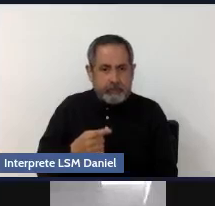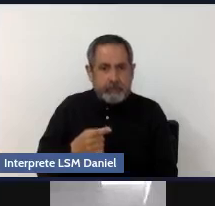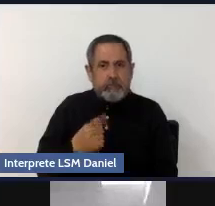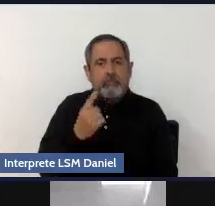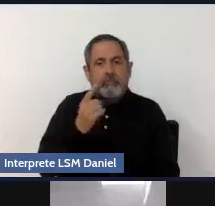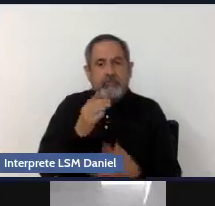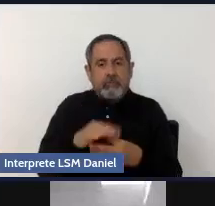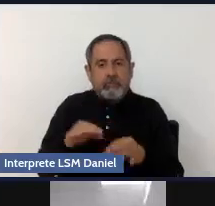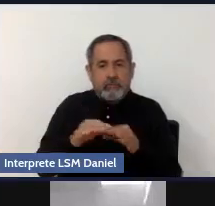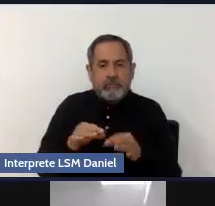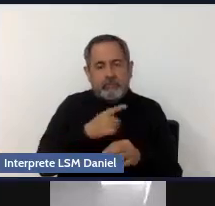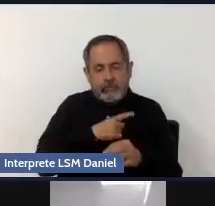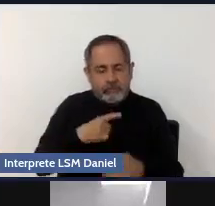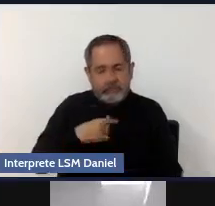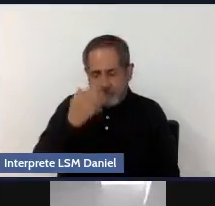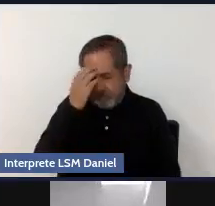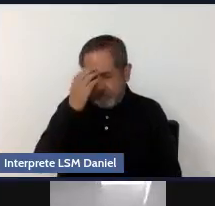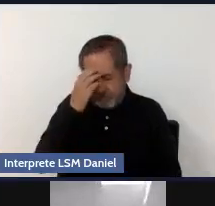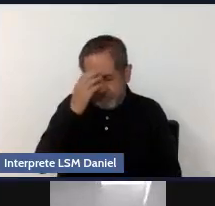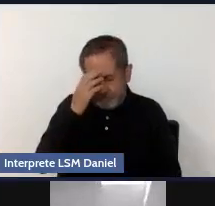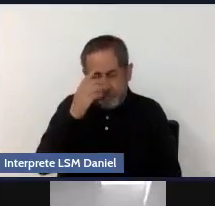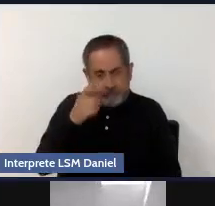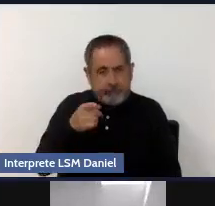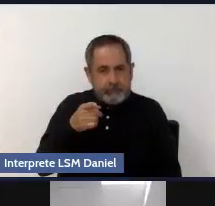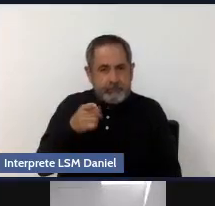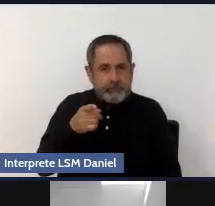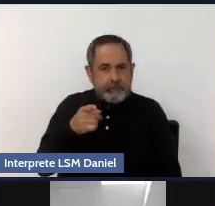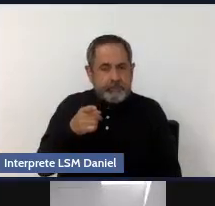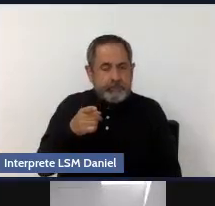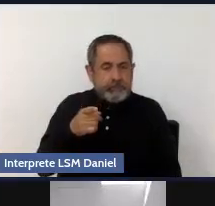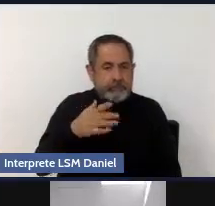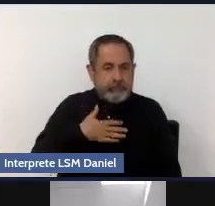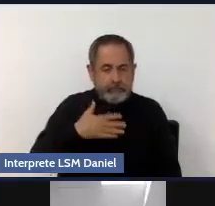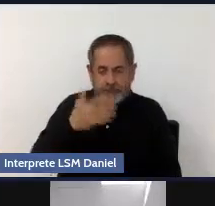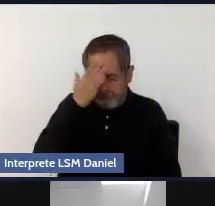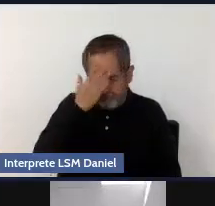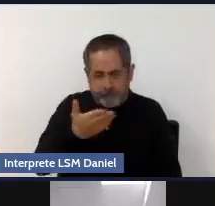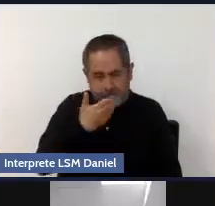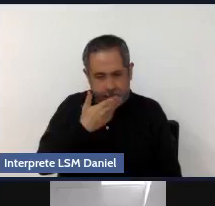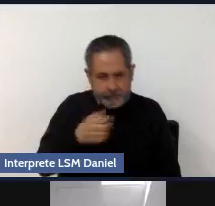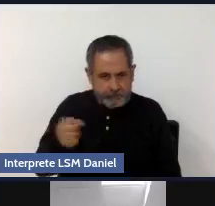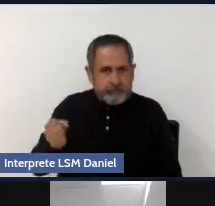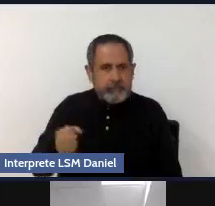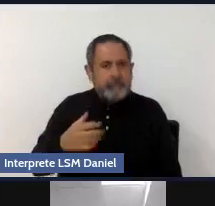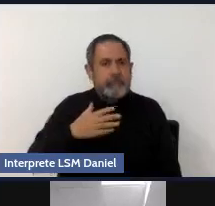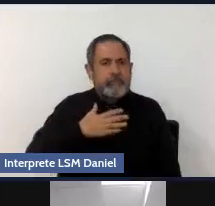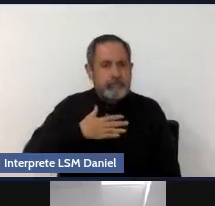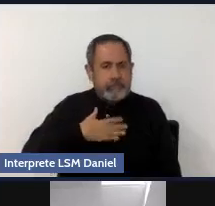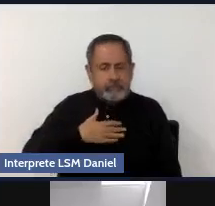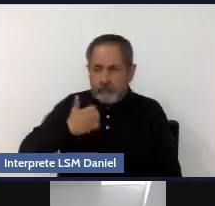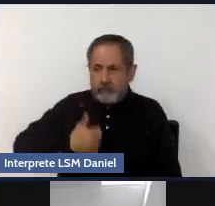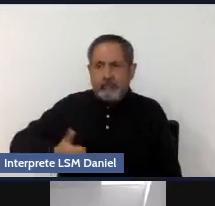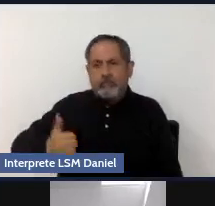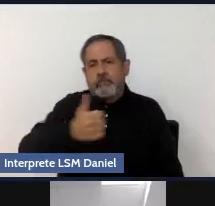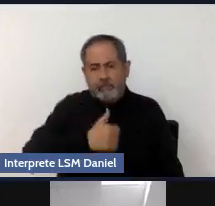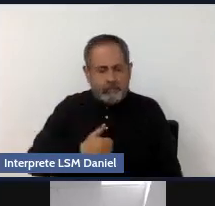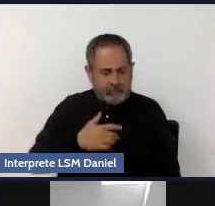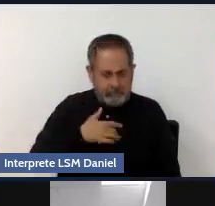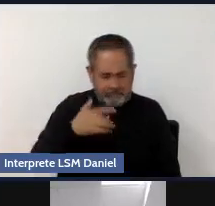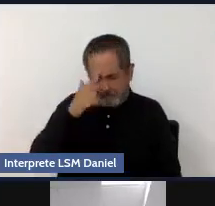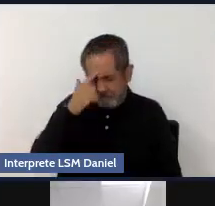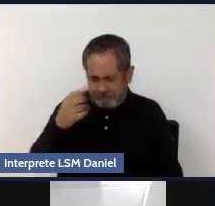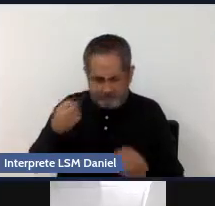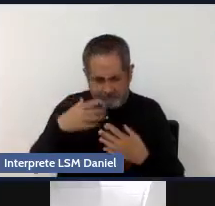tener eso muy presente. Estas, las habilidades y los recursos sociales que podamos tener. Hay personas que les es